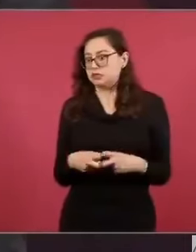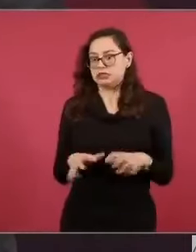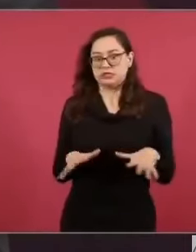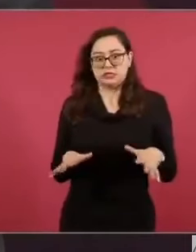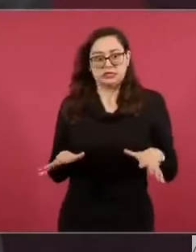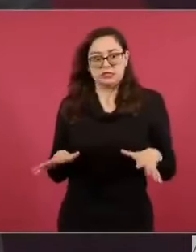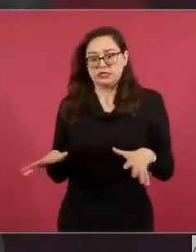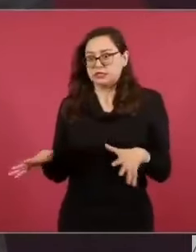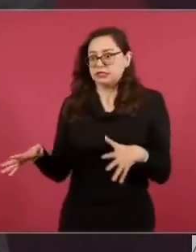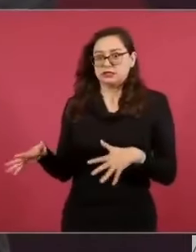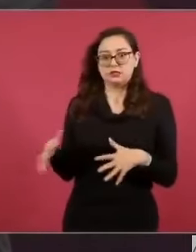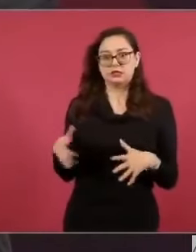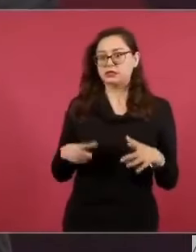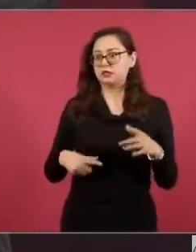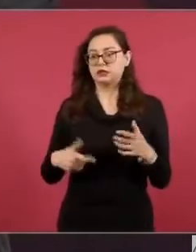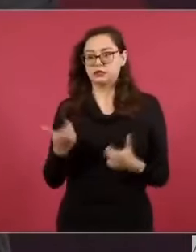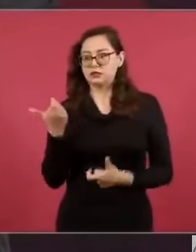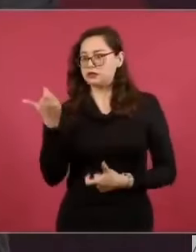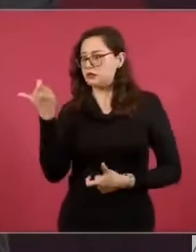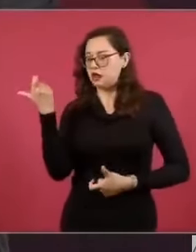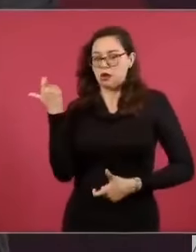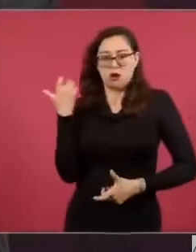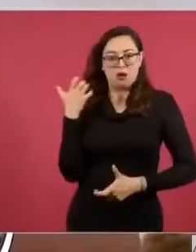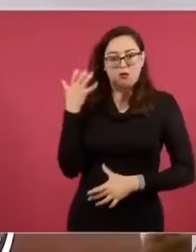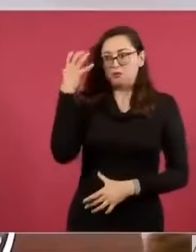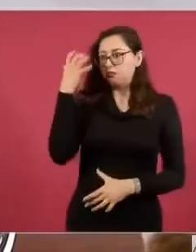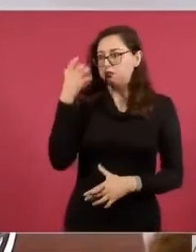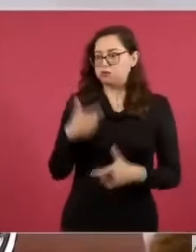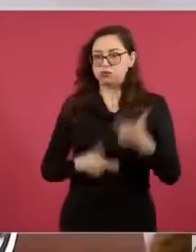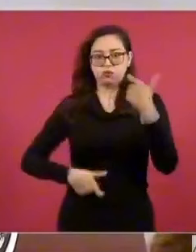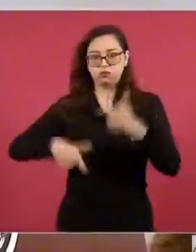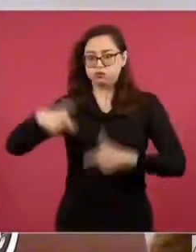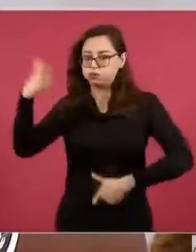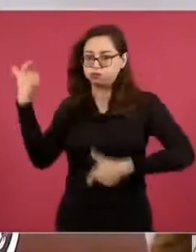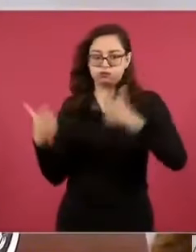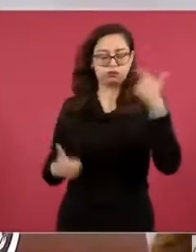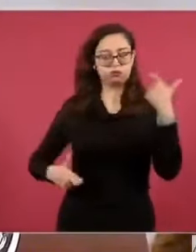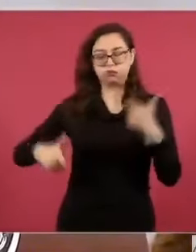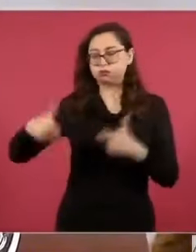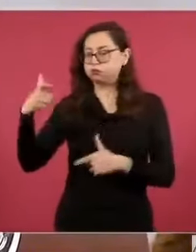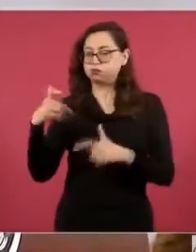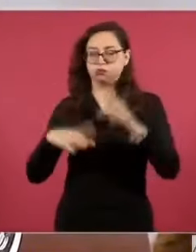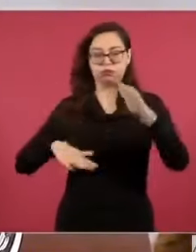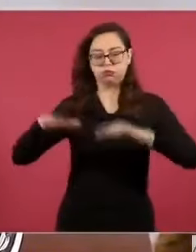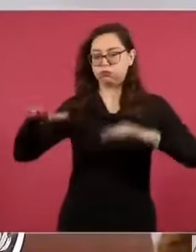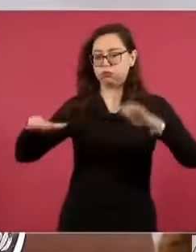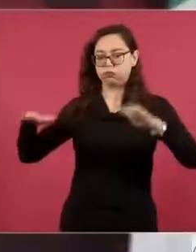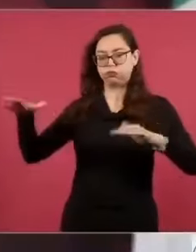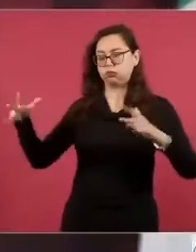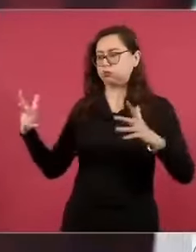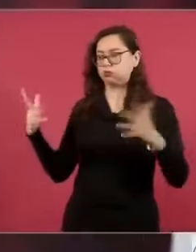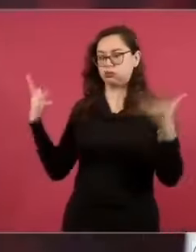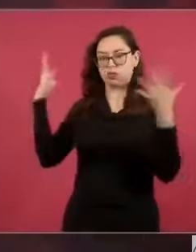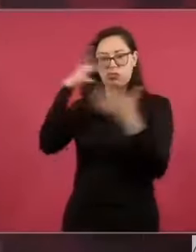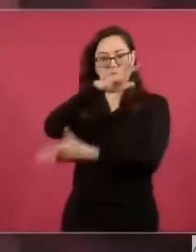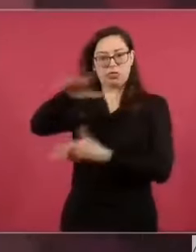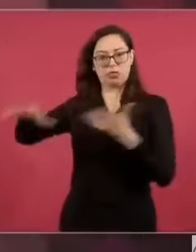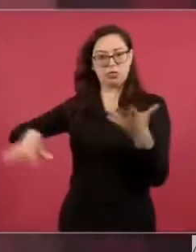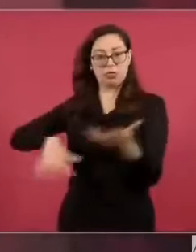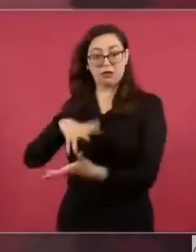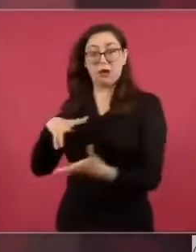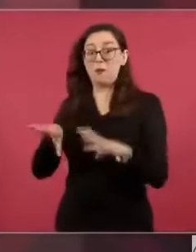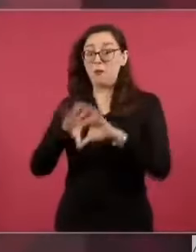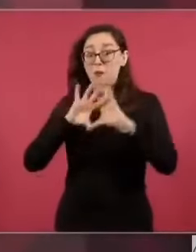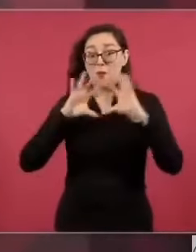financieros y afectó a